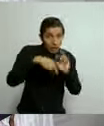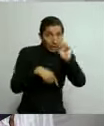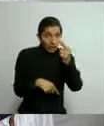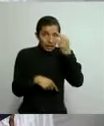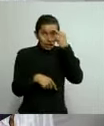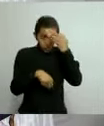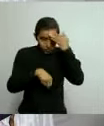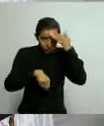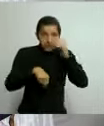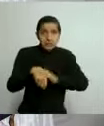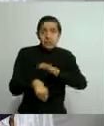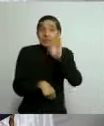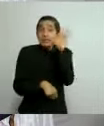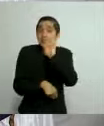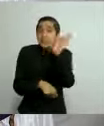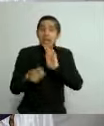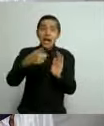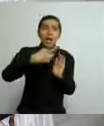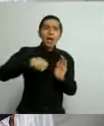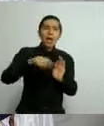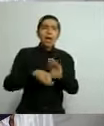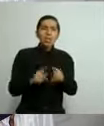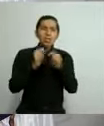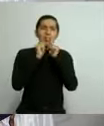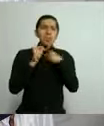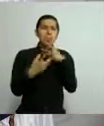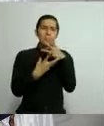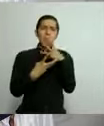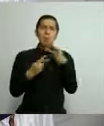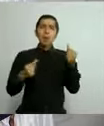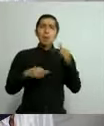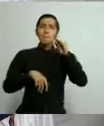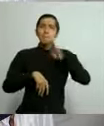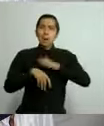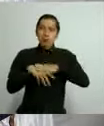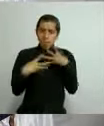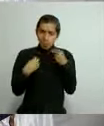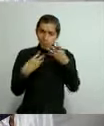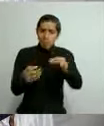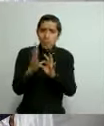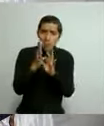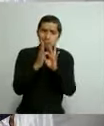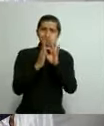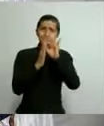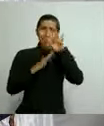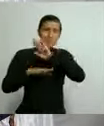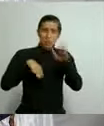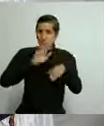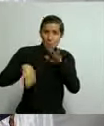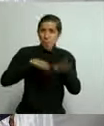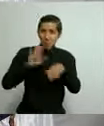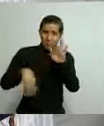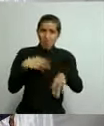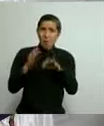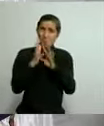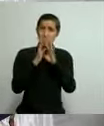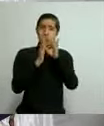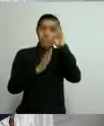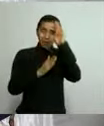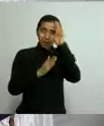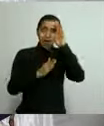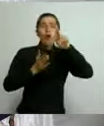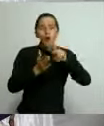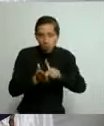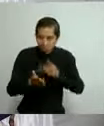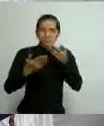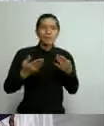si se relaja la disciplina y se disparan los contagios y las muertes en consecuencia, tendremos que